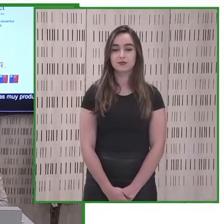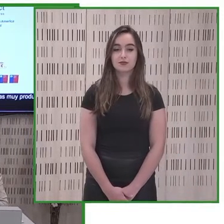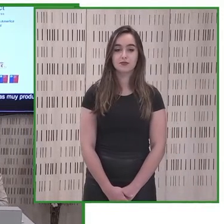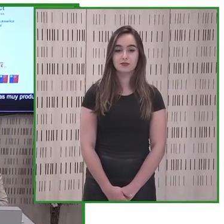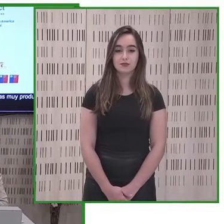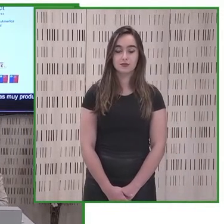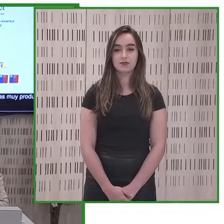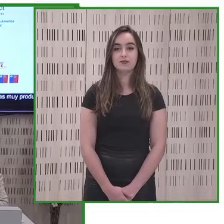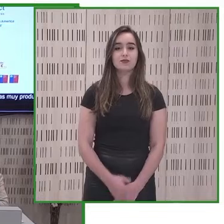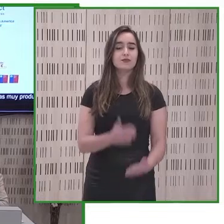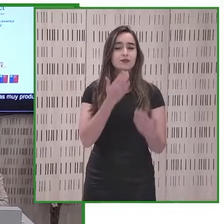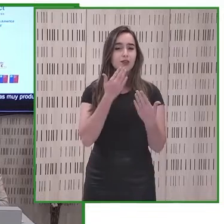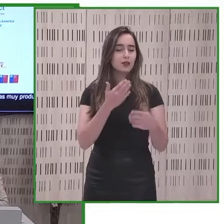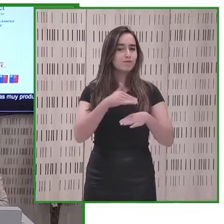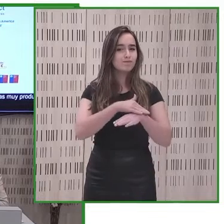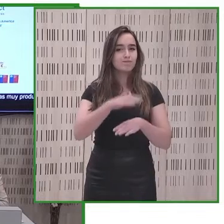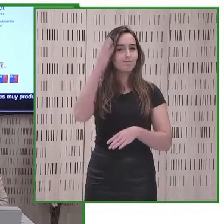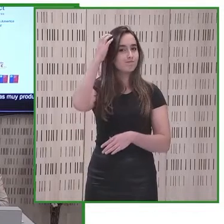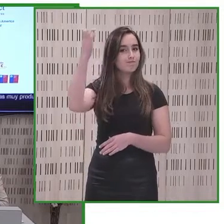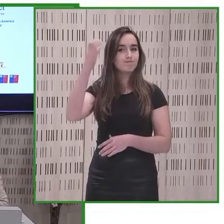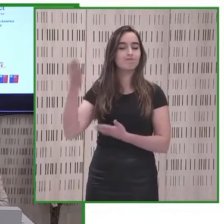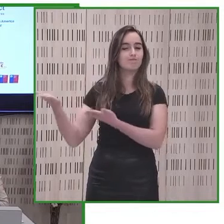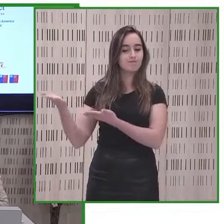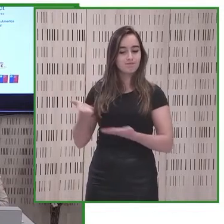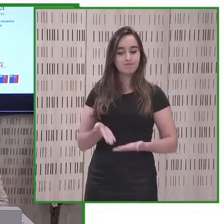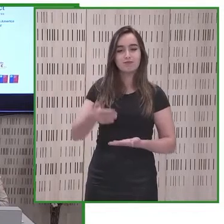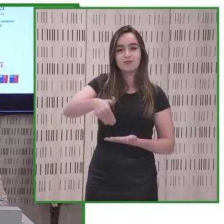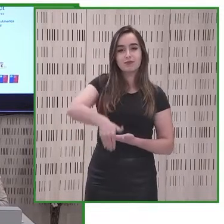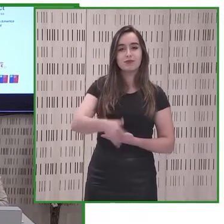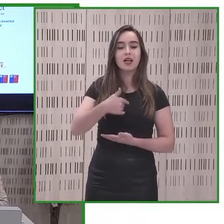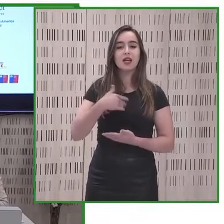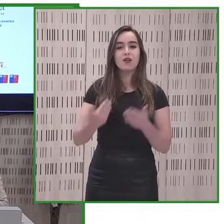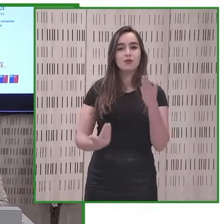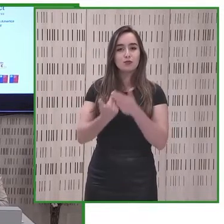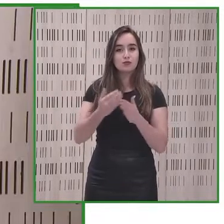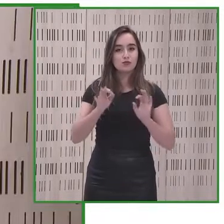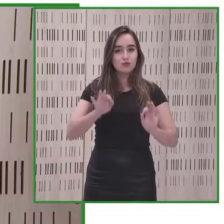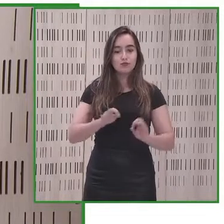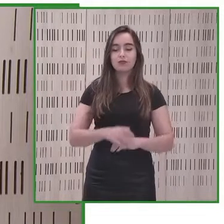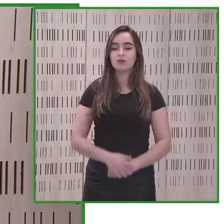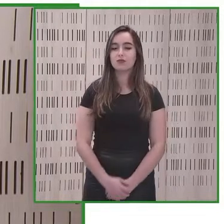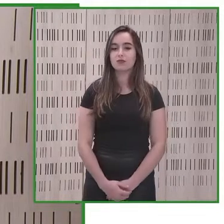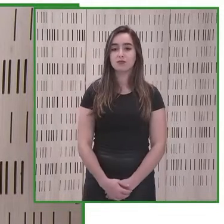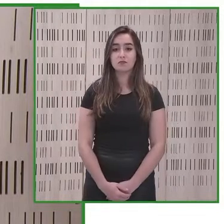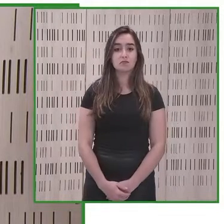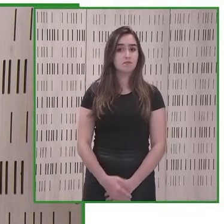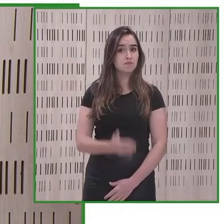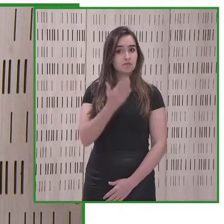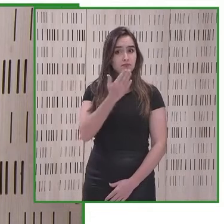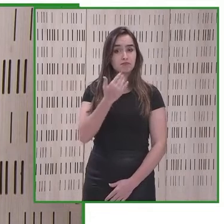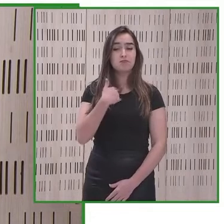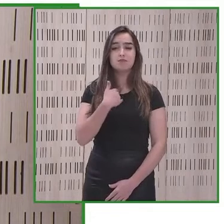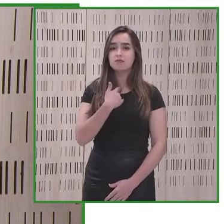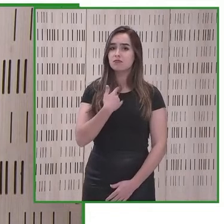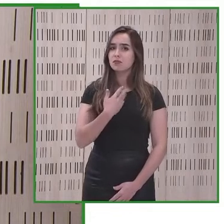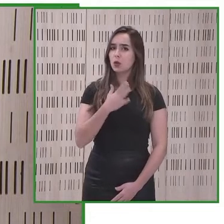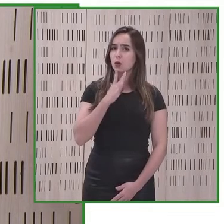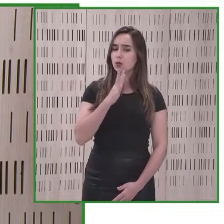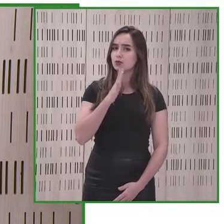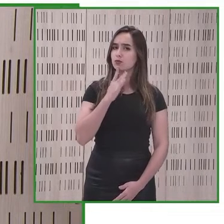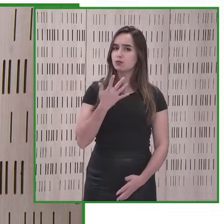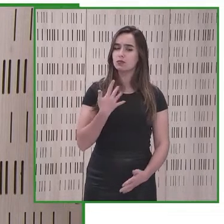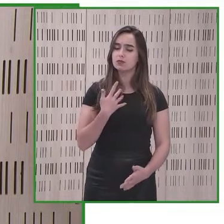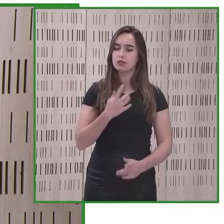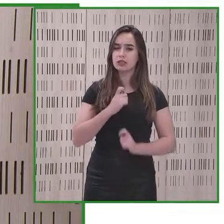Muchísimas gracias, Ministra, por acompañarnos en nuestra jornada. La verdad es que sus palabras son muy inspiradoras,